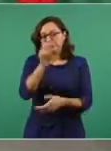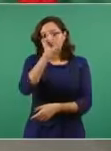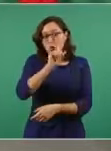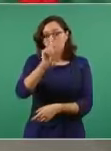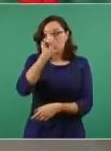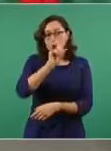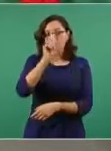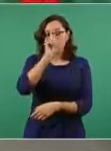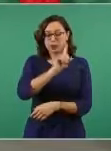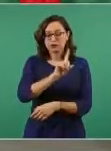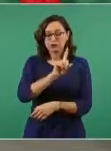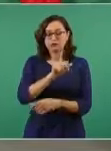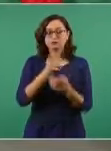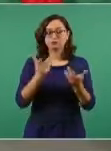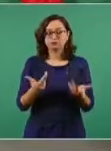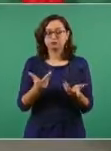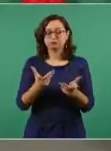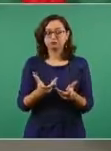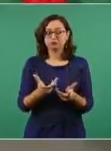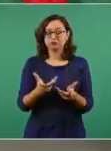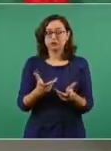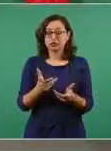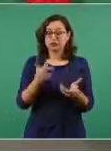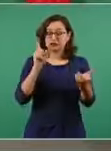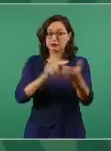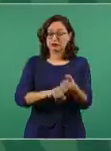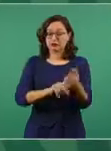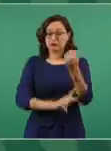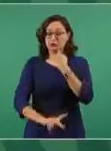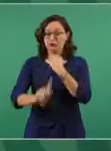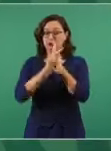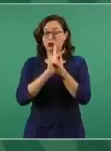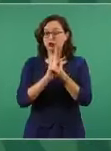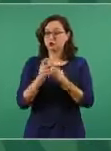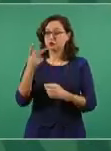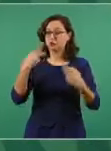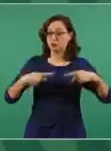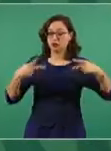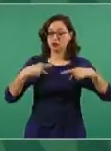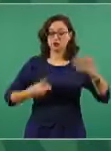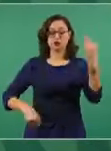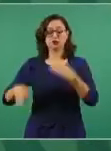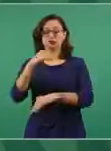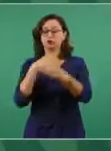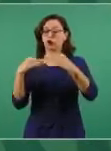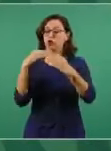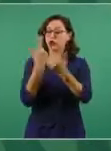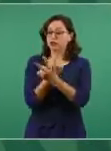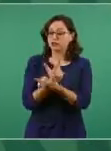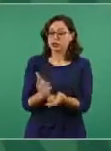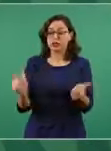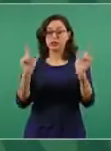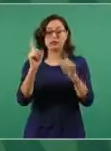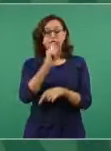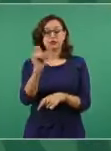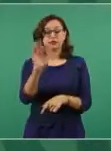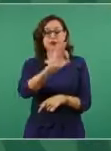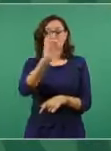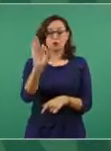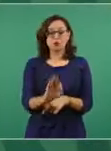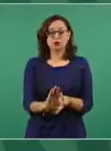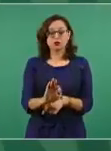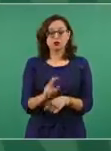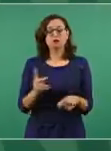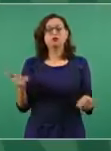garantizando la libertad plena, se impide a quienes